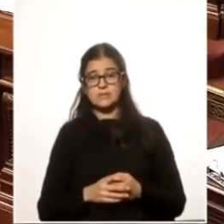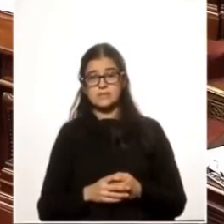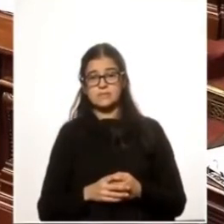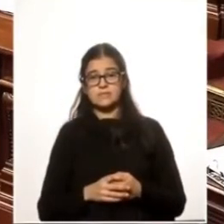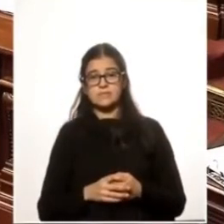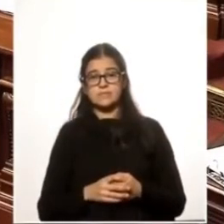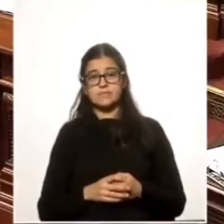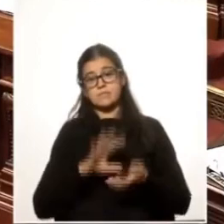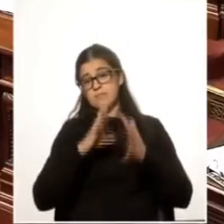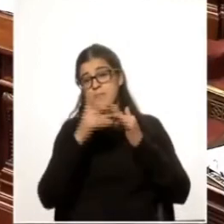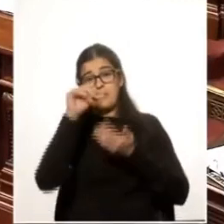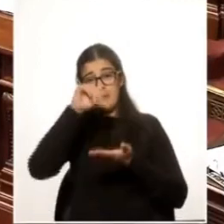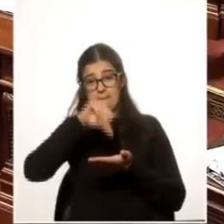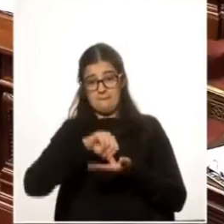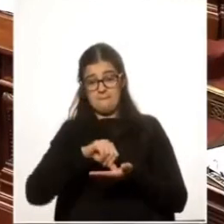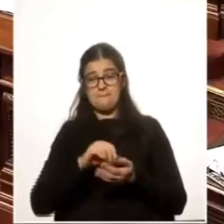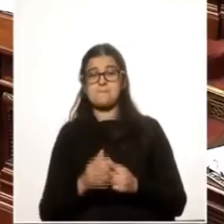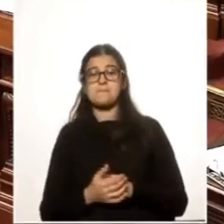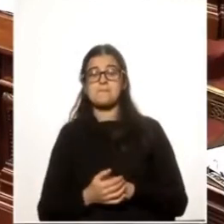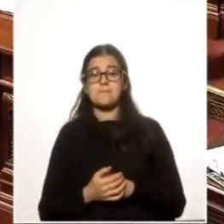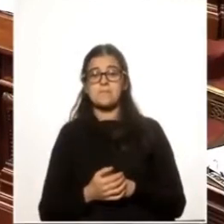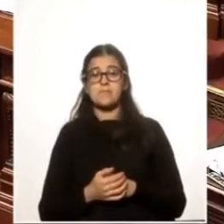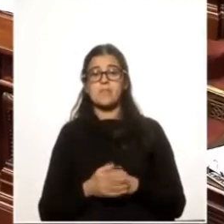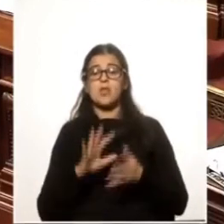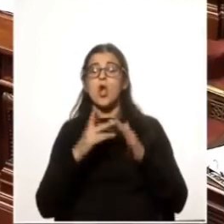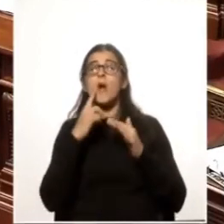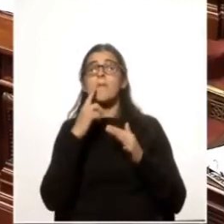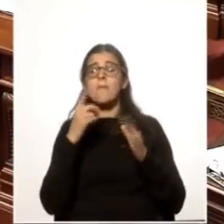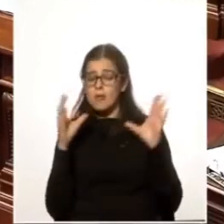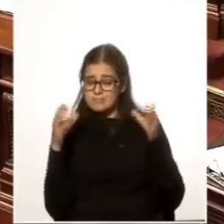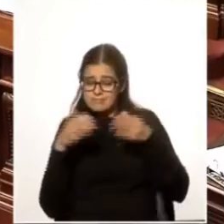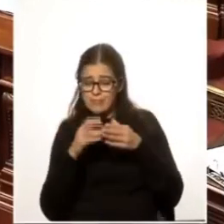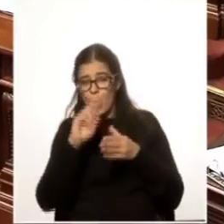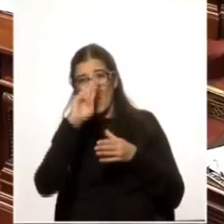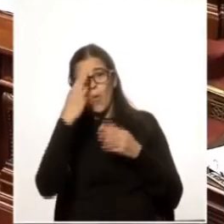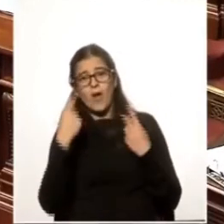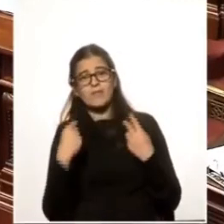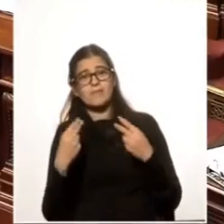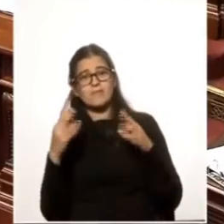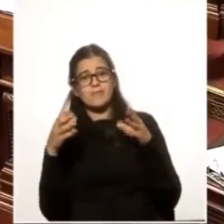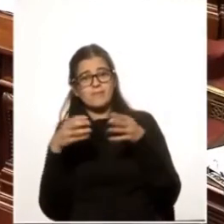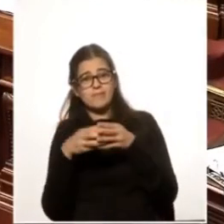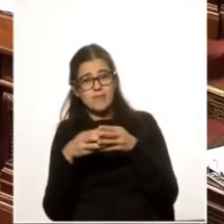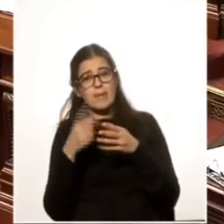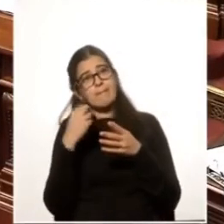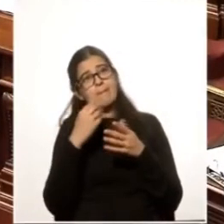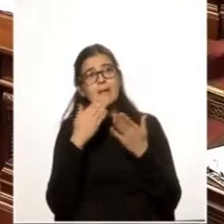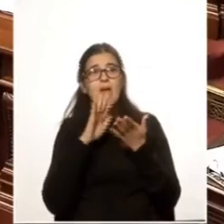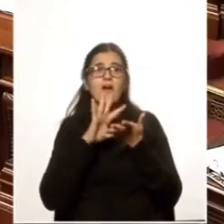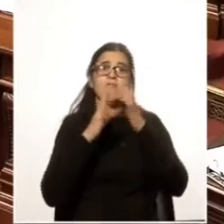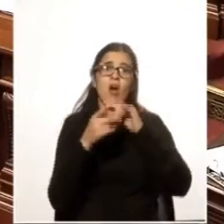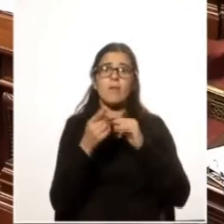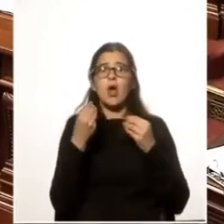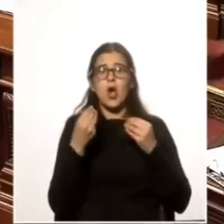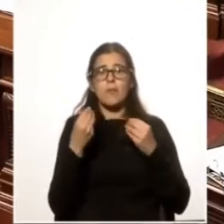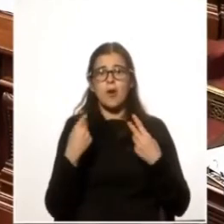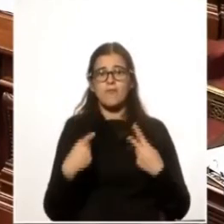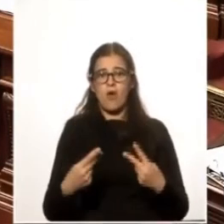como el país o como la selección uruguaya para hablar en términos futbolísticos